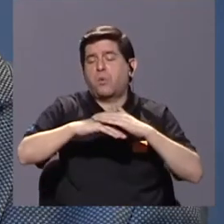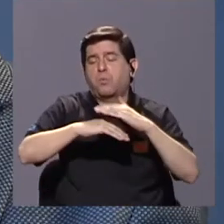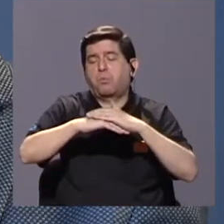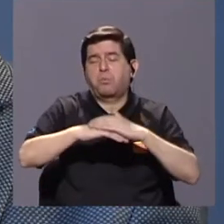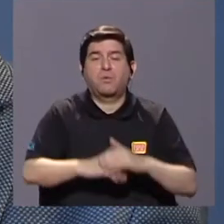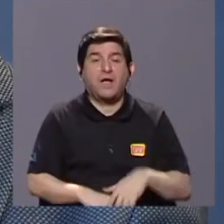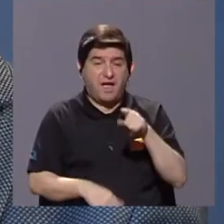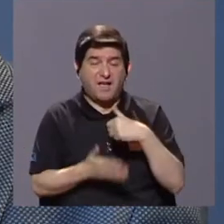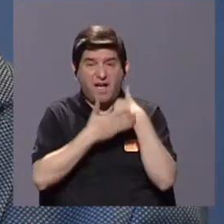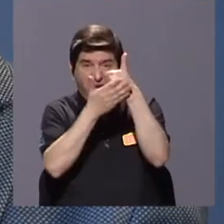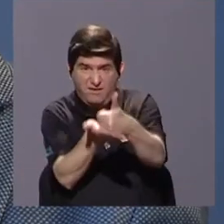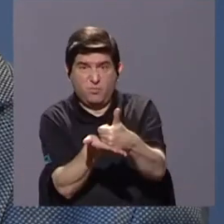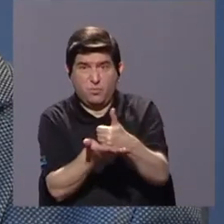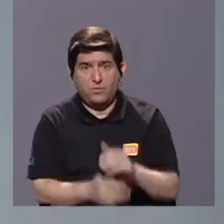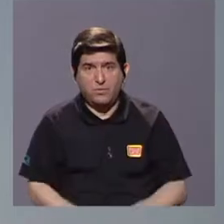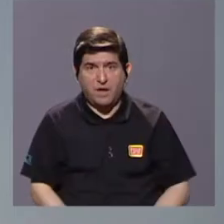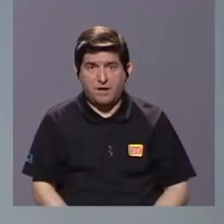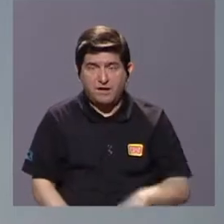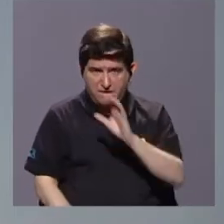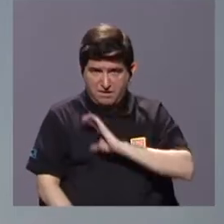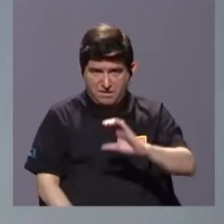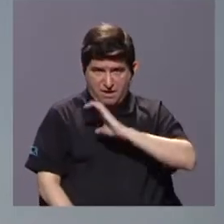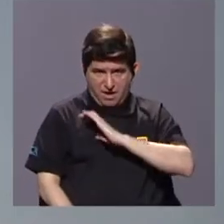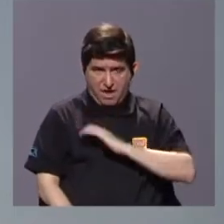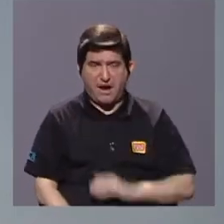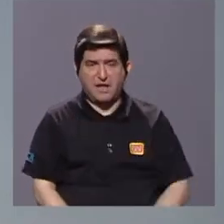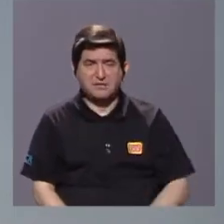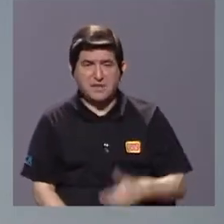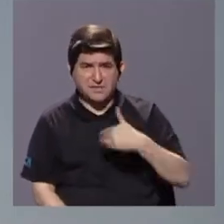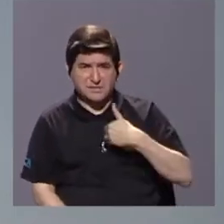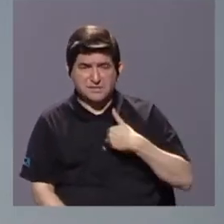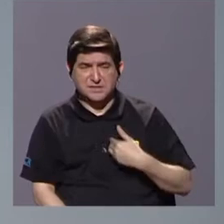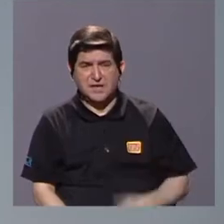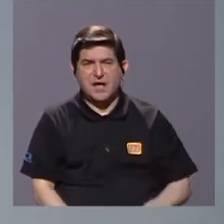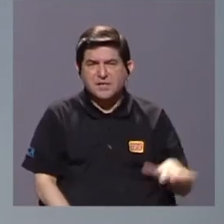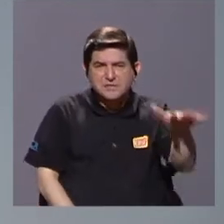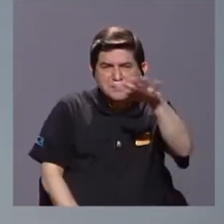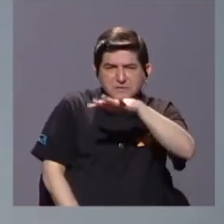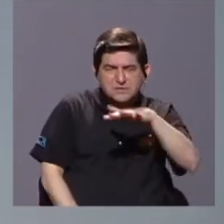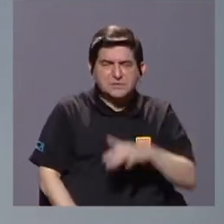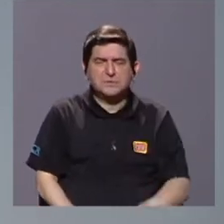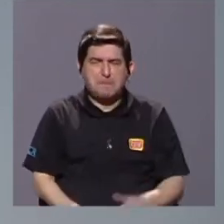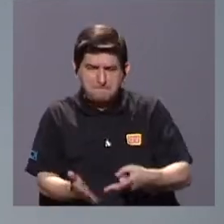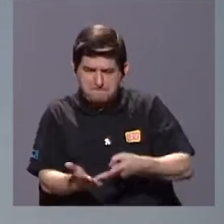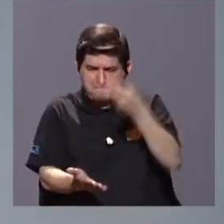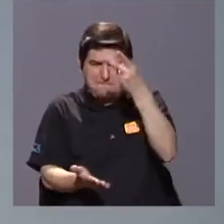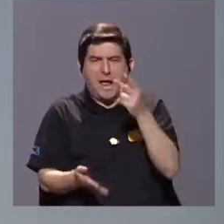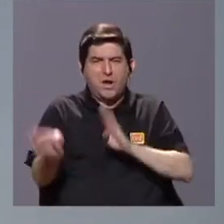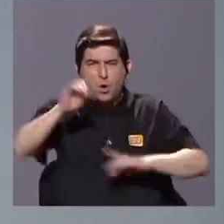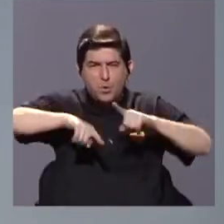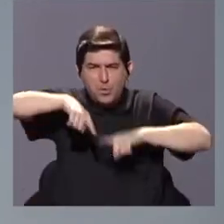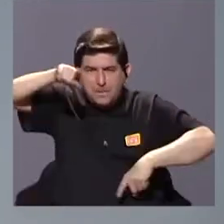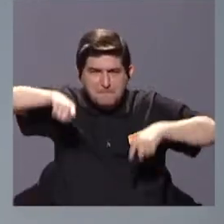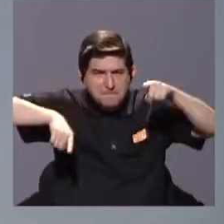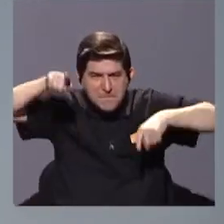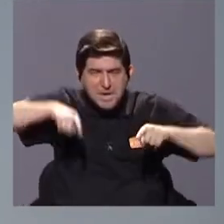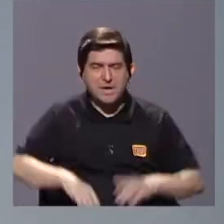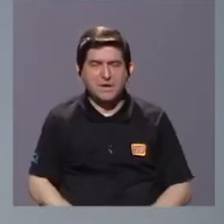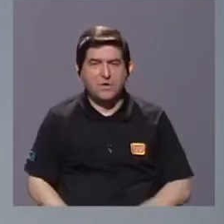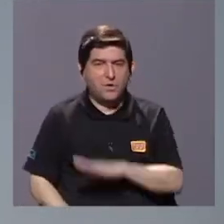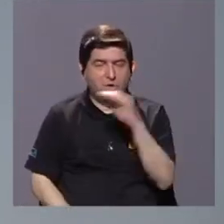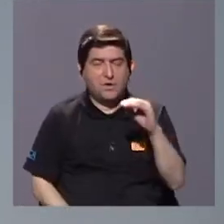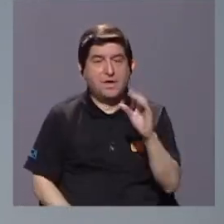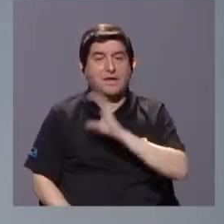favorece que las características del paisaje, que de por sí son ricas en biodiversidad, y además le sumamos estos